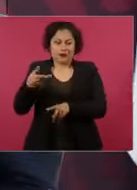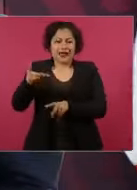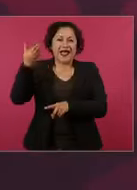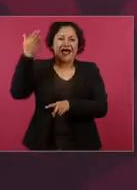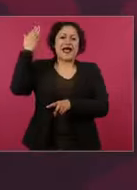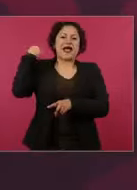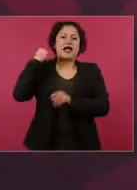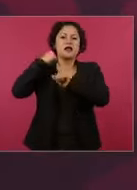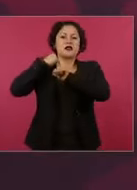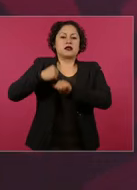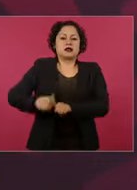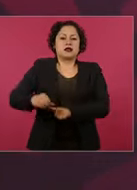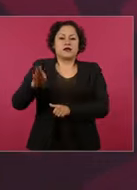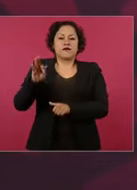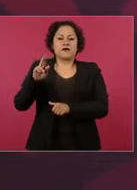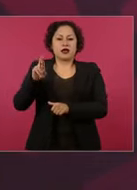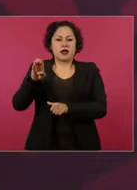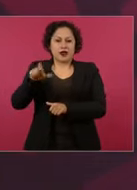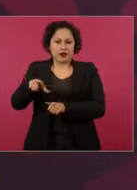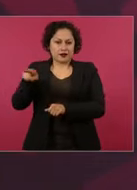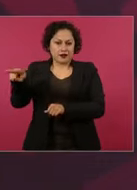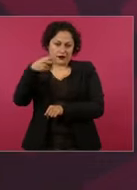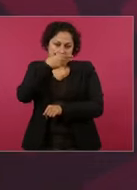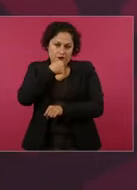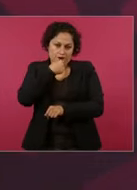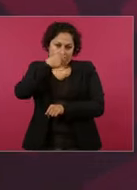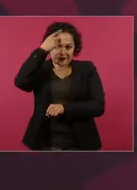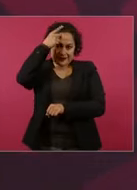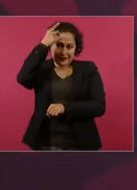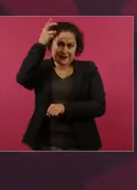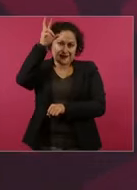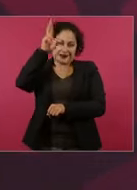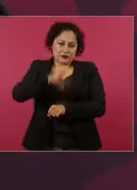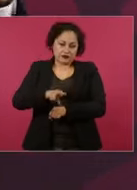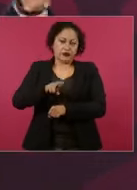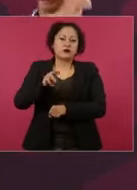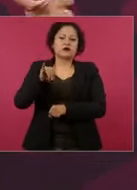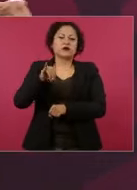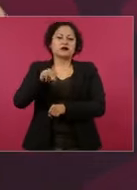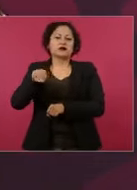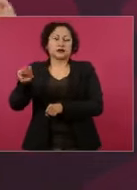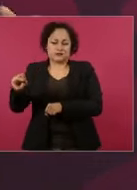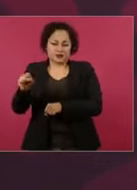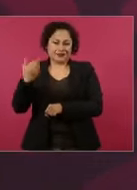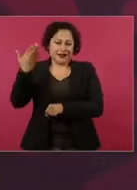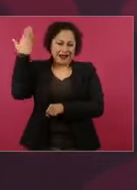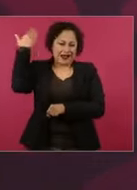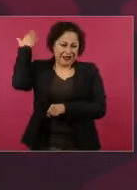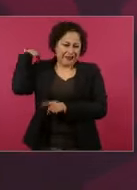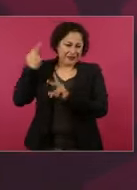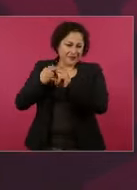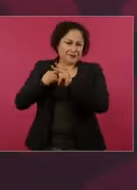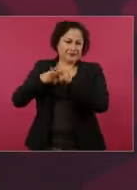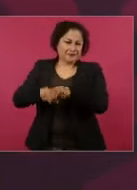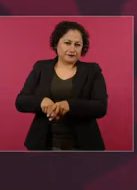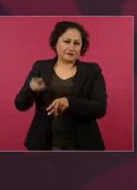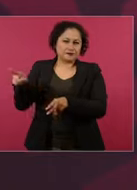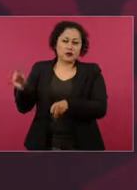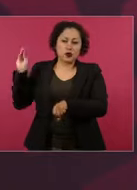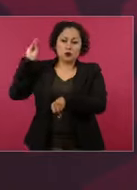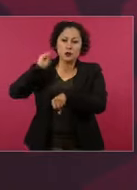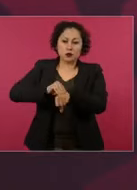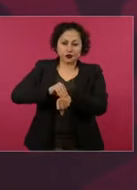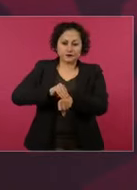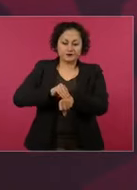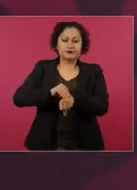de director del Seguro Social, fue cuando se crearon estas unidades médicas